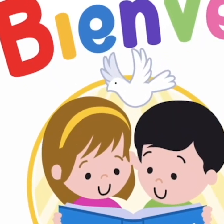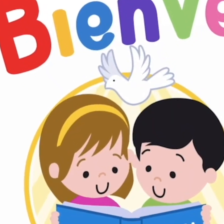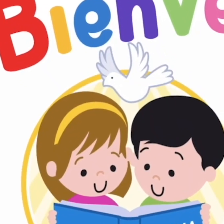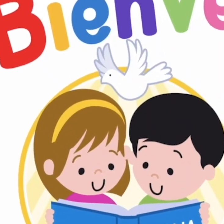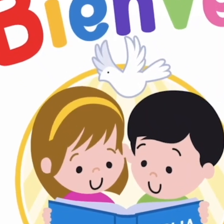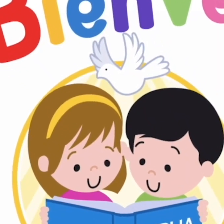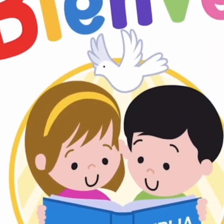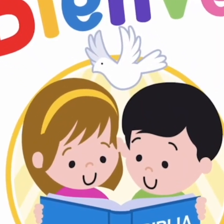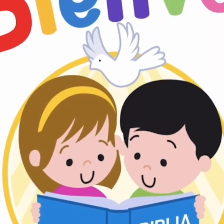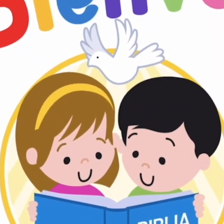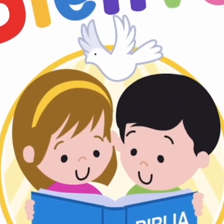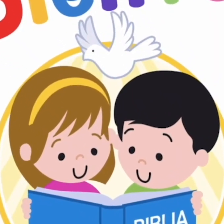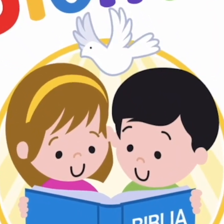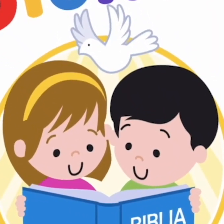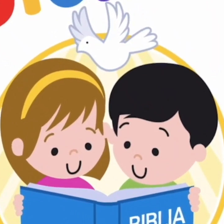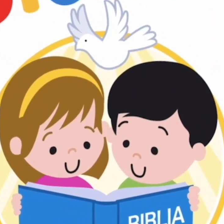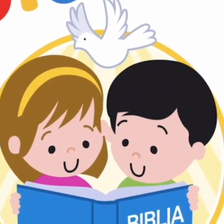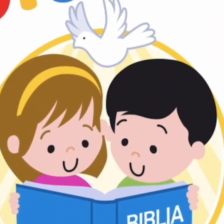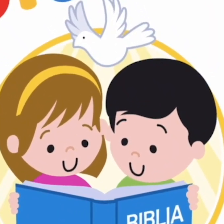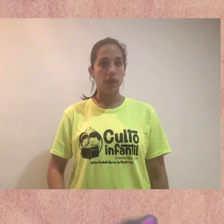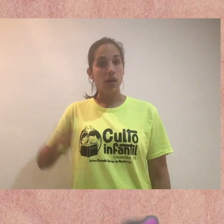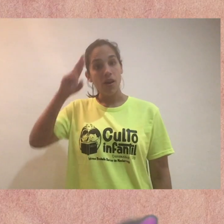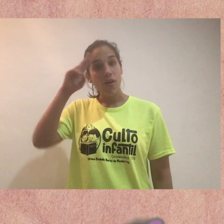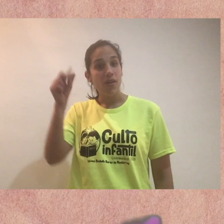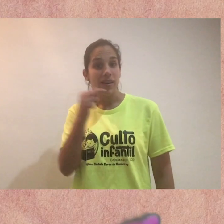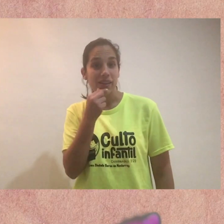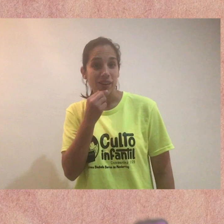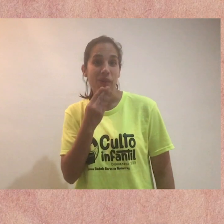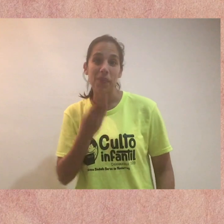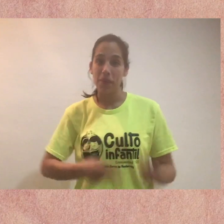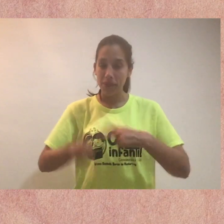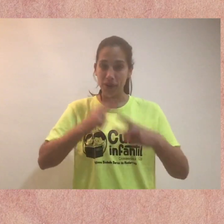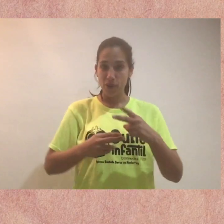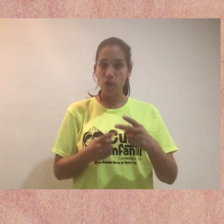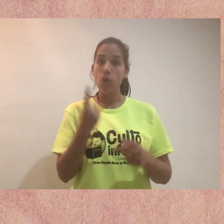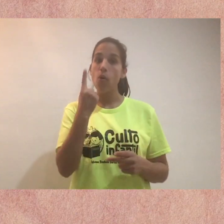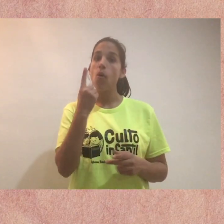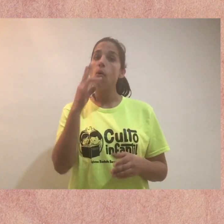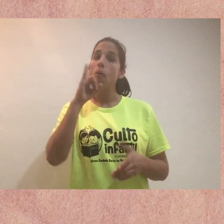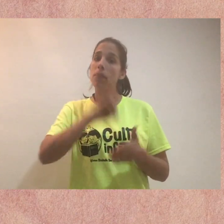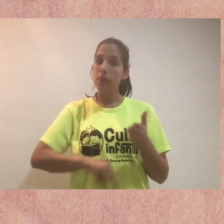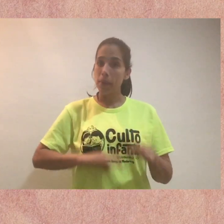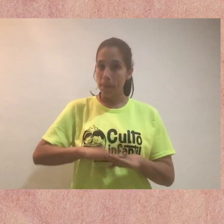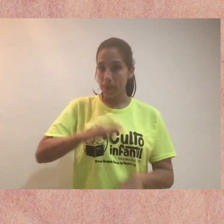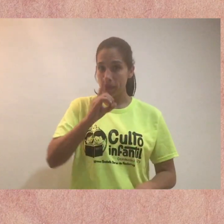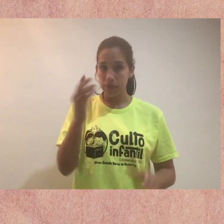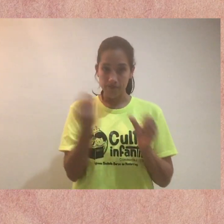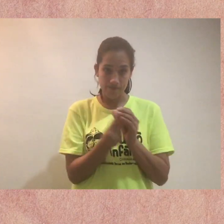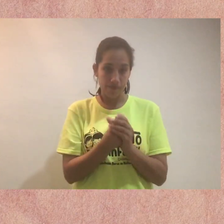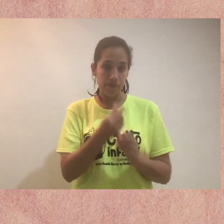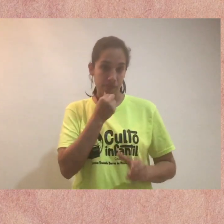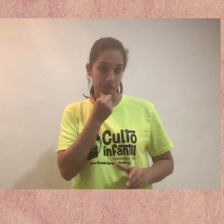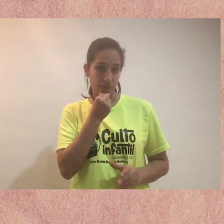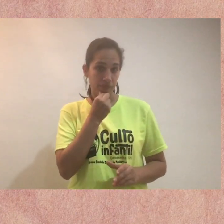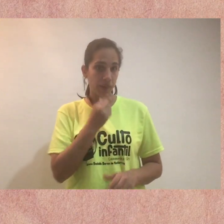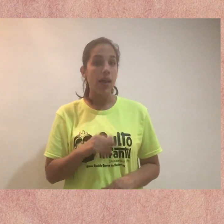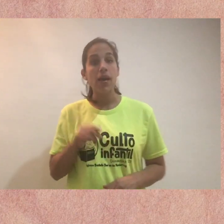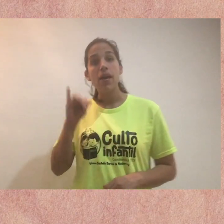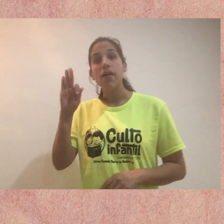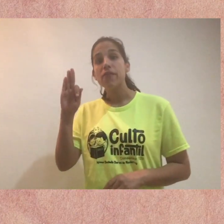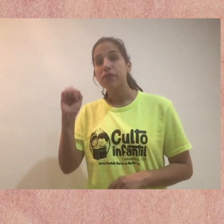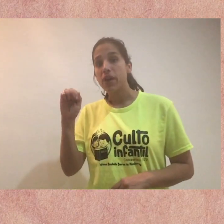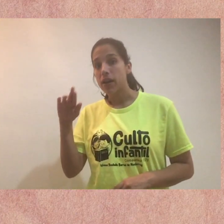-I-N-F-A-I Hola niños, bienvenidos a un programa más de Culto